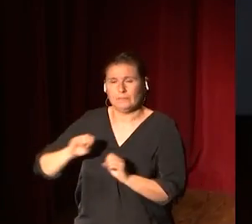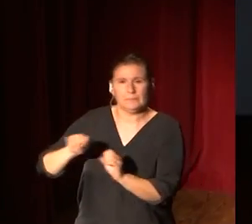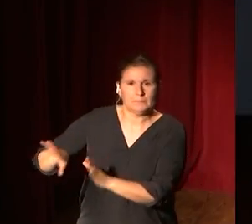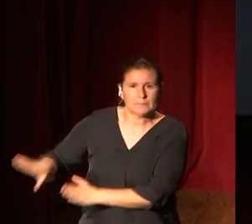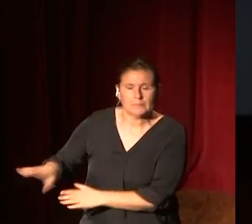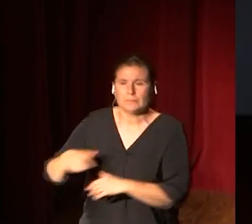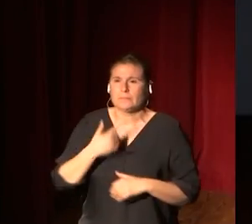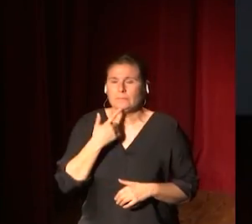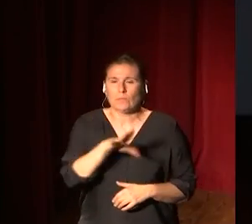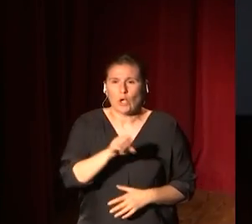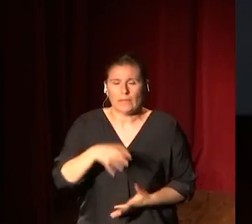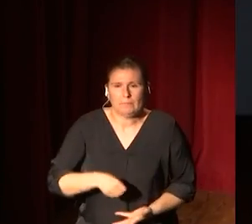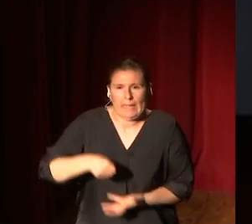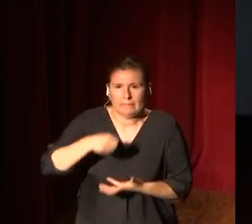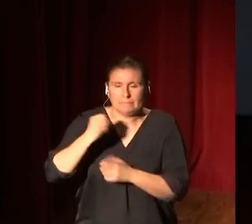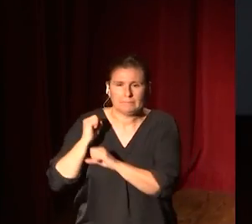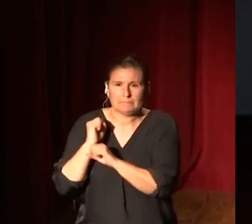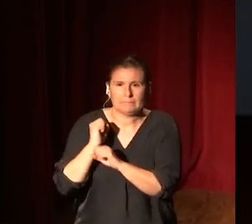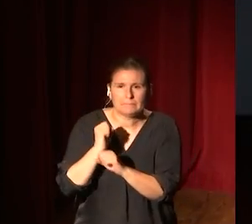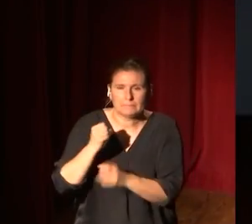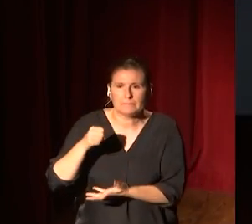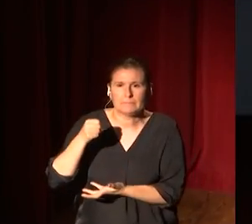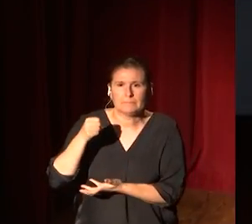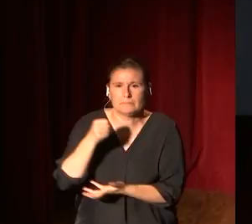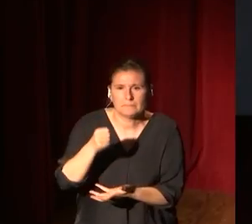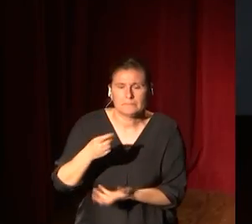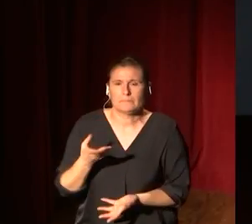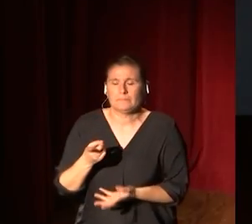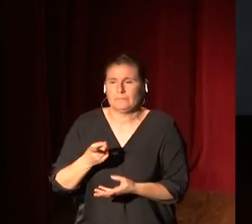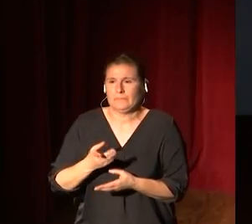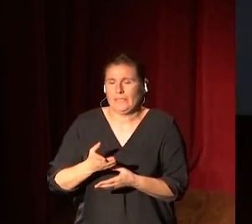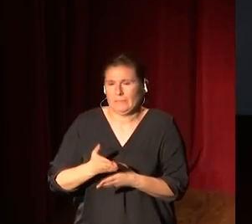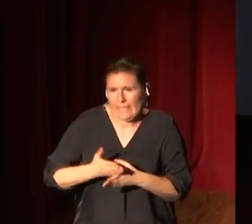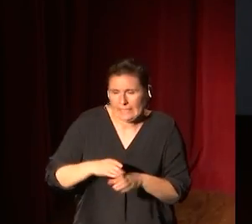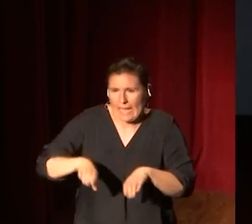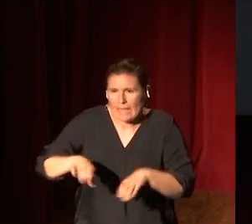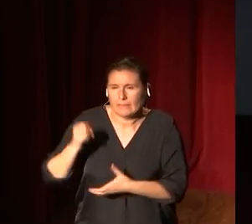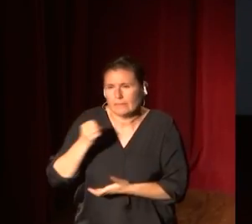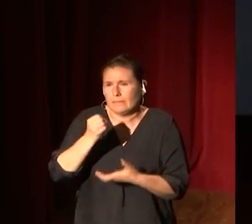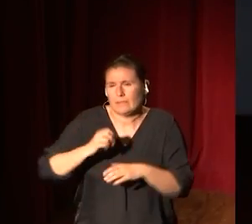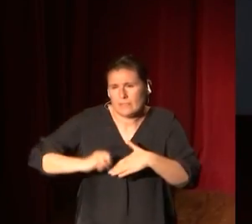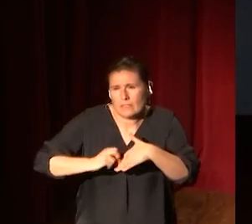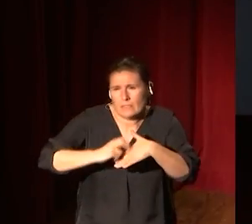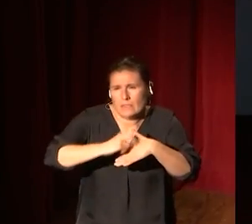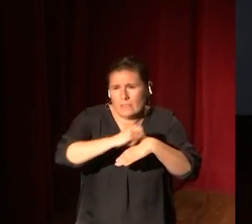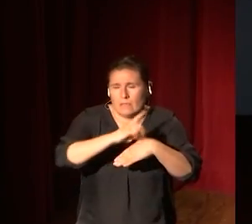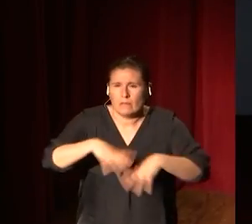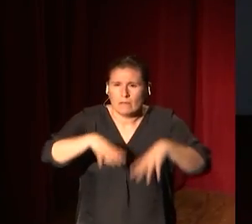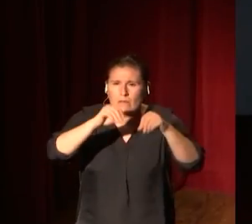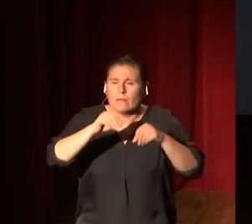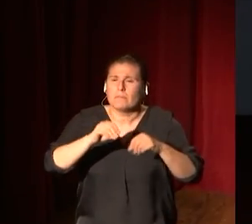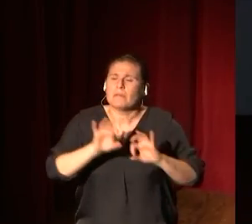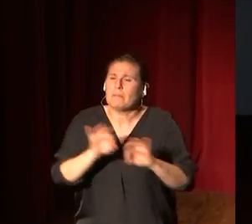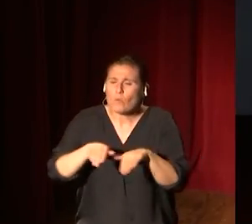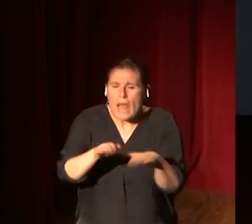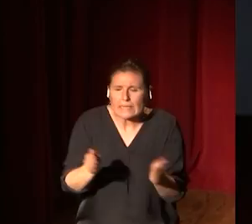atillo de, de, el atillo de leña, sube al monte, prepara un pequeño altarcito, y Abraham,